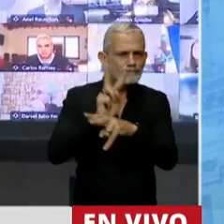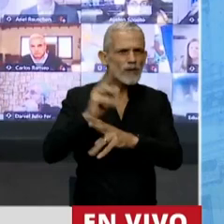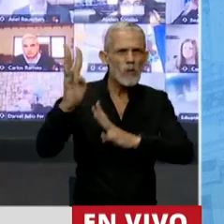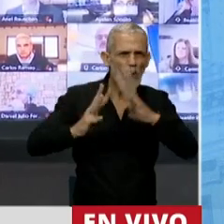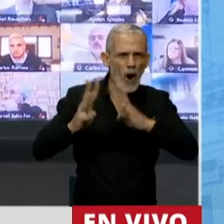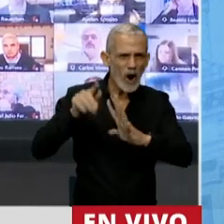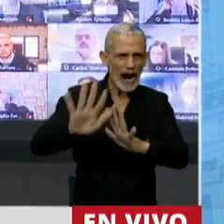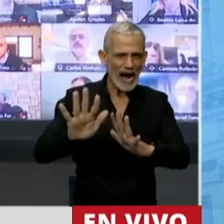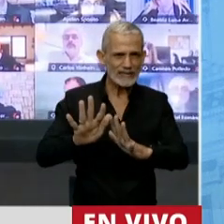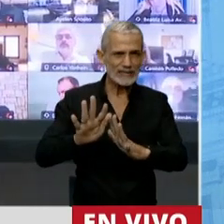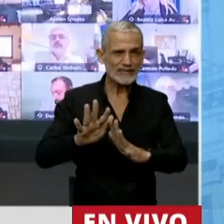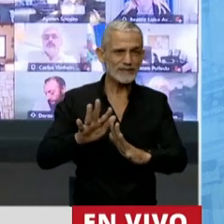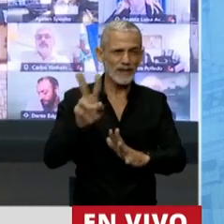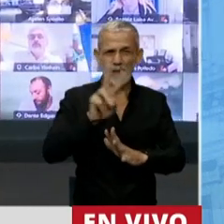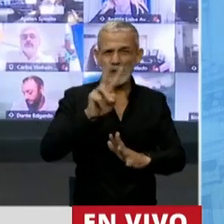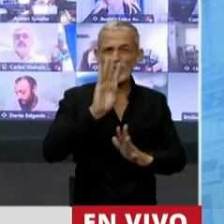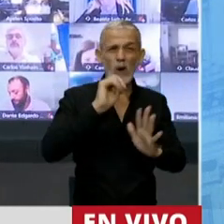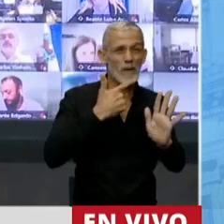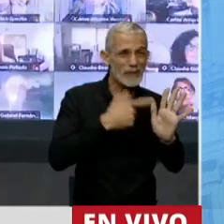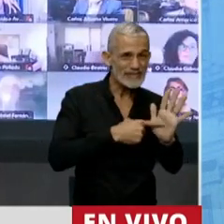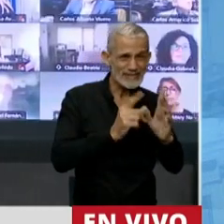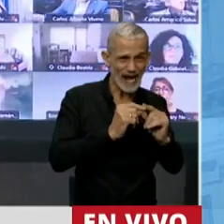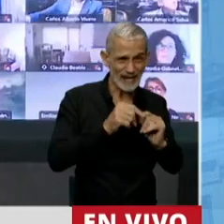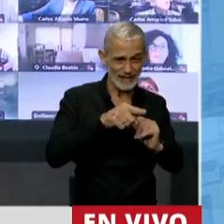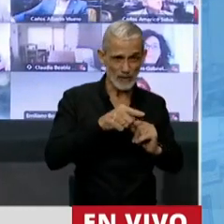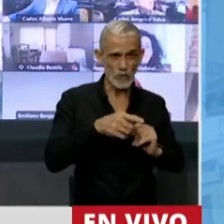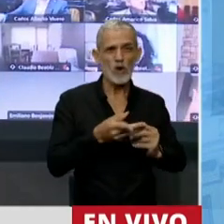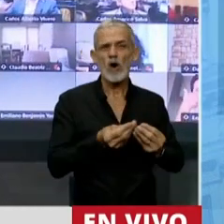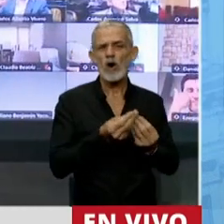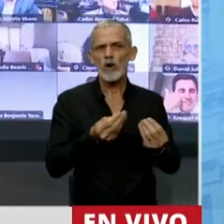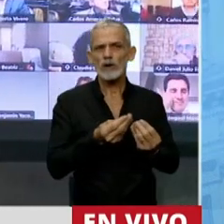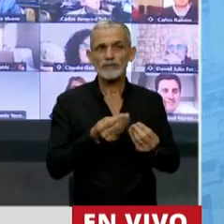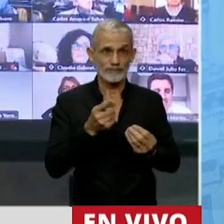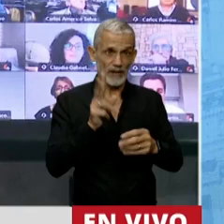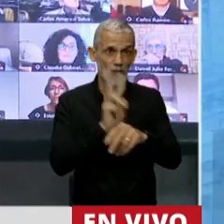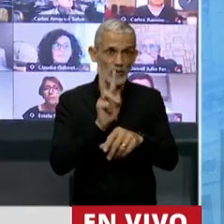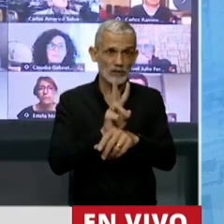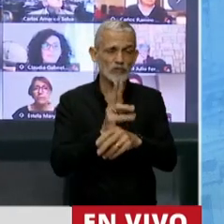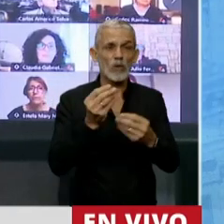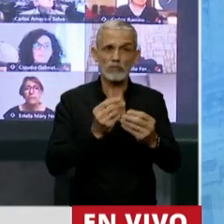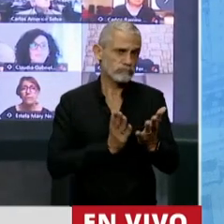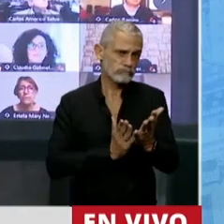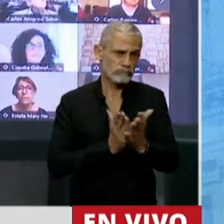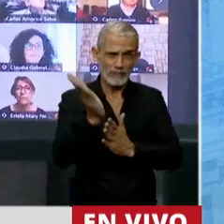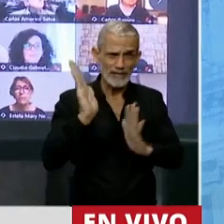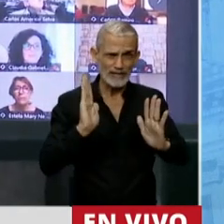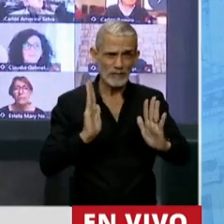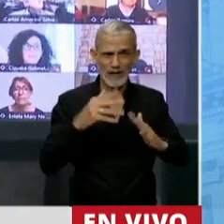del 22 bis, y lo queremos remarcar, es una protección a perpetuidad,